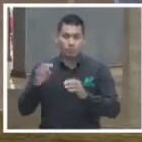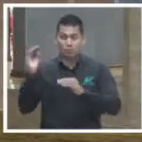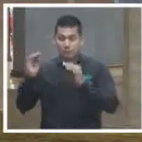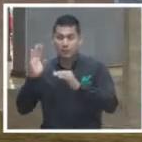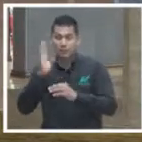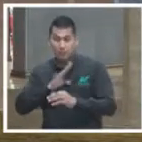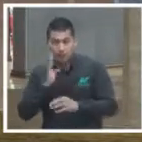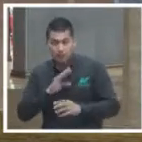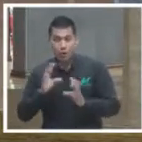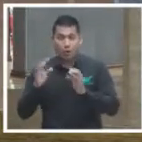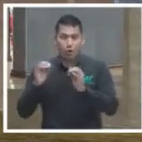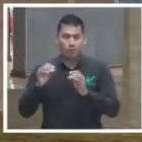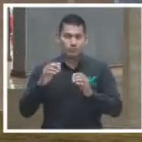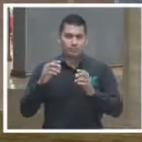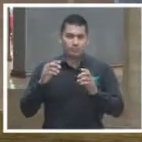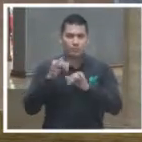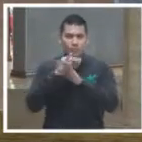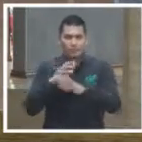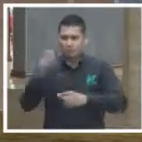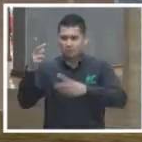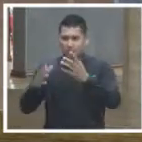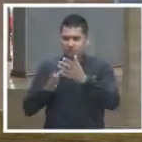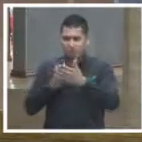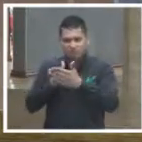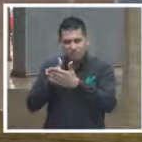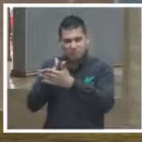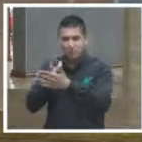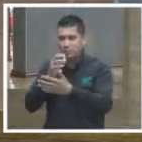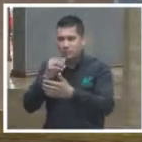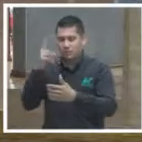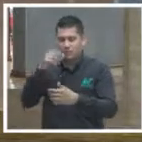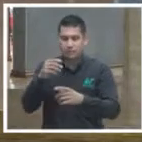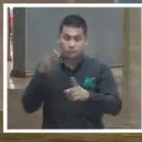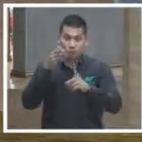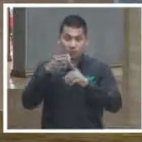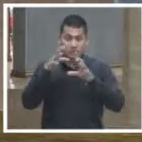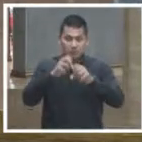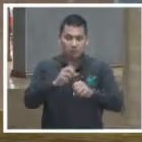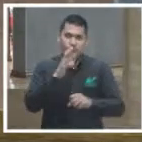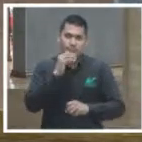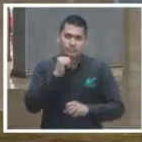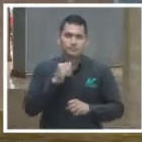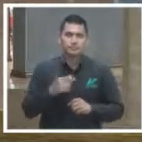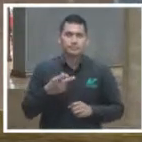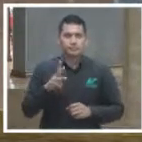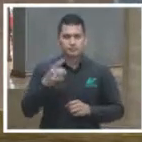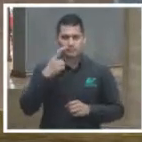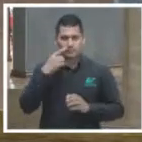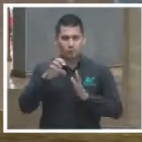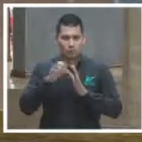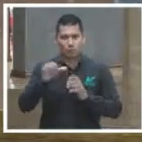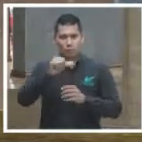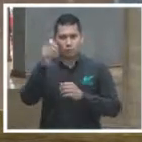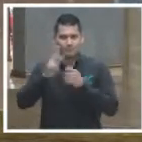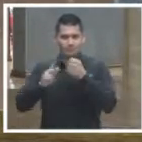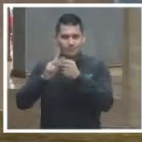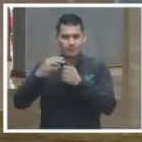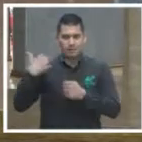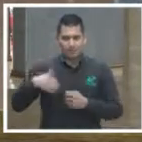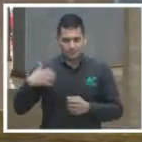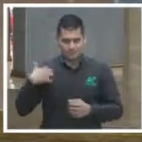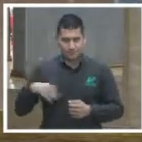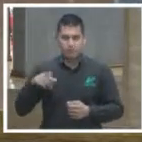difícil de acceder pues también no se va a lograr el objetivo El sistema argentino de información jurídica